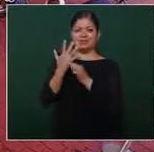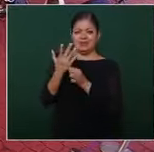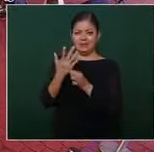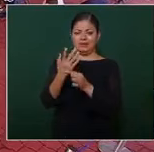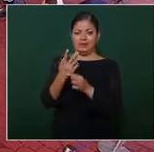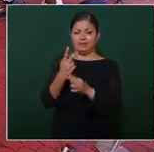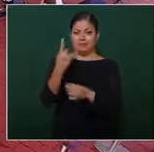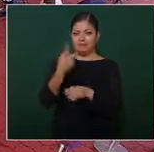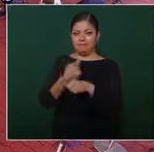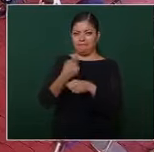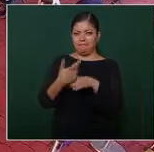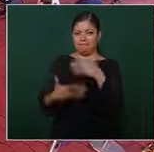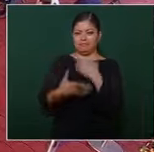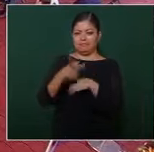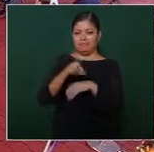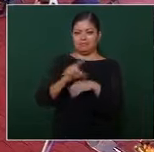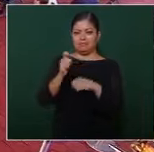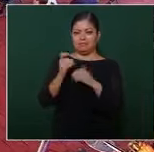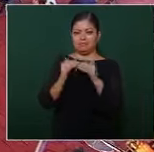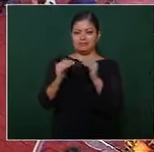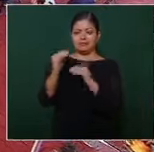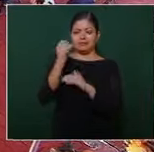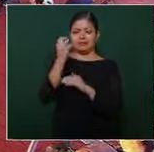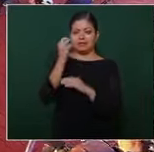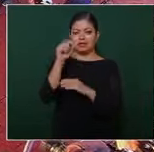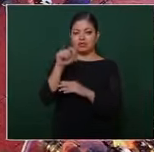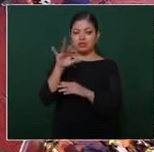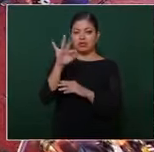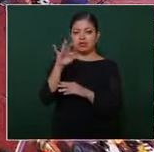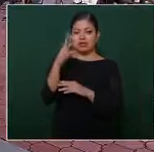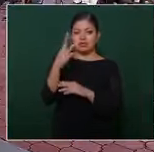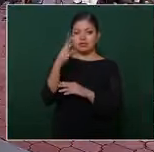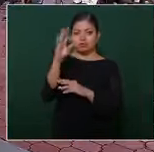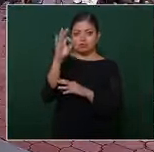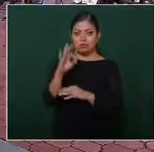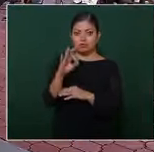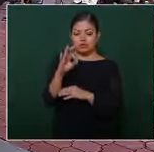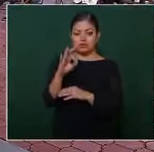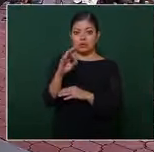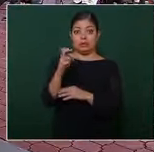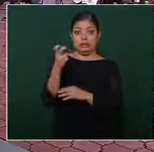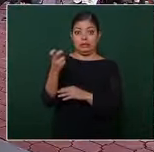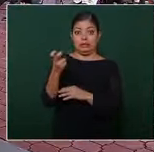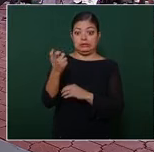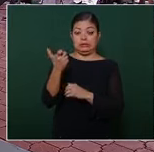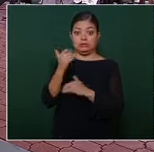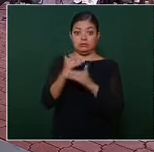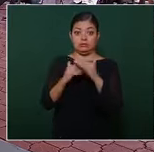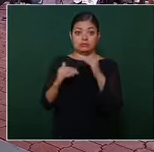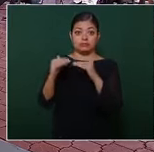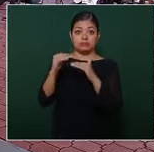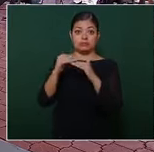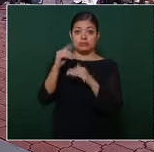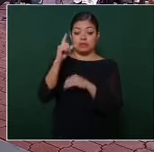julio la inflación aumentó 0.43% y con este resultado la inflación general anual se